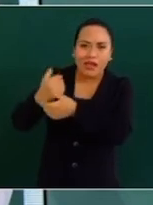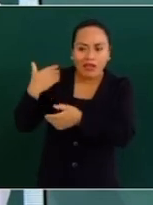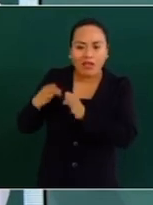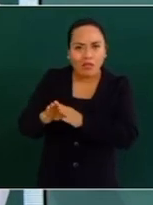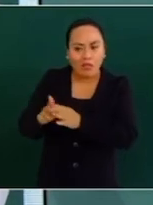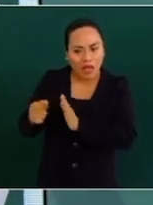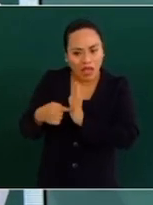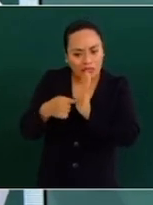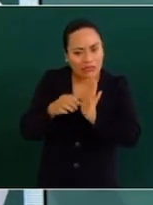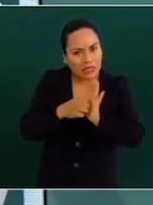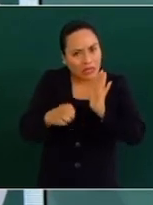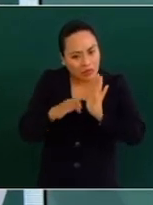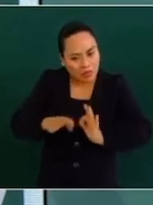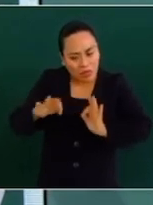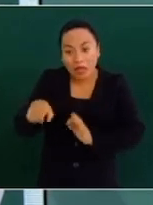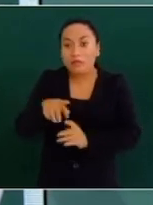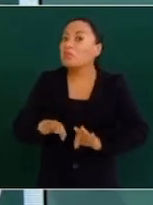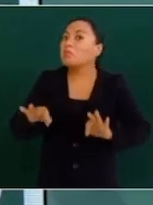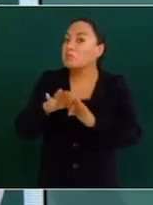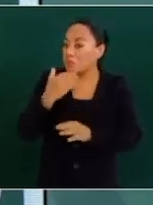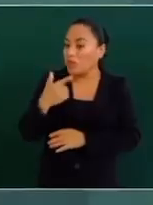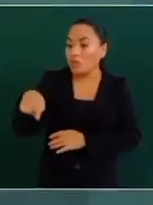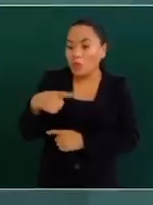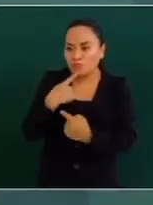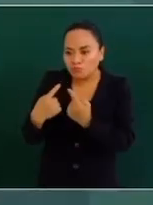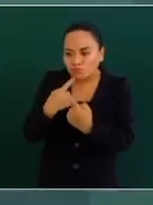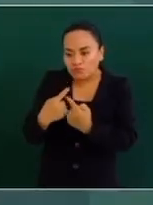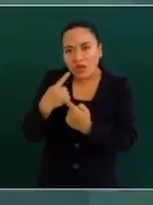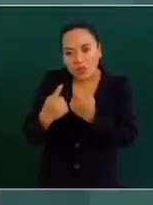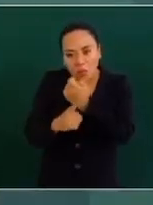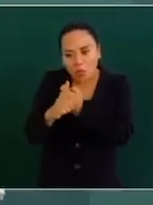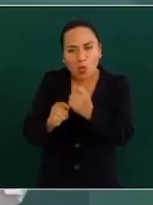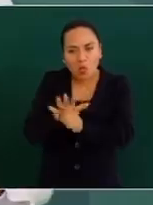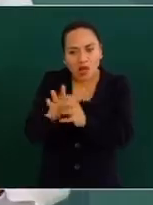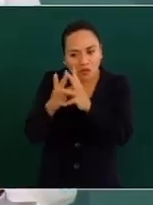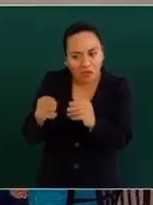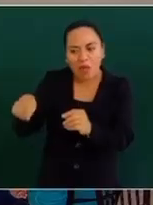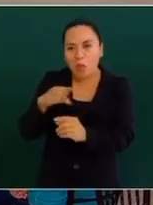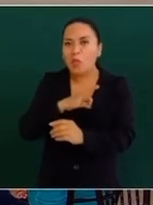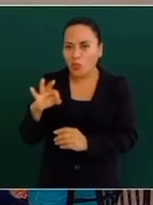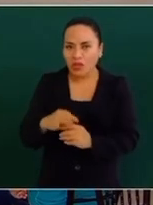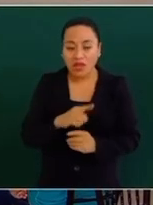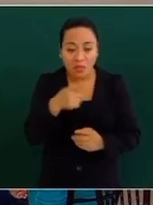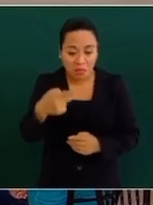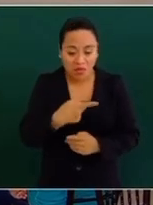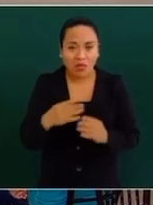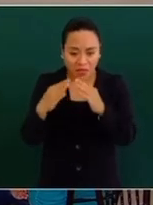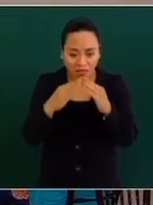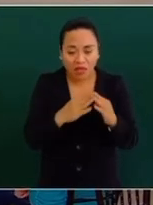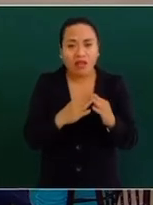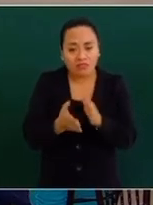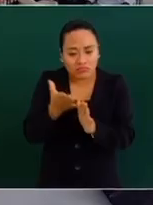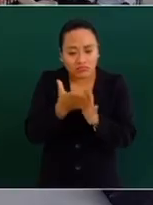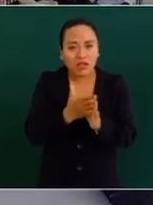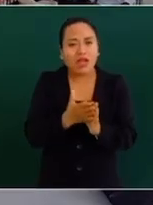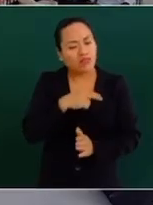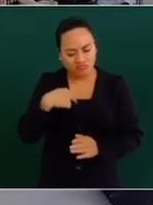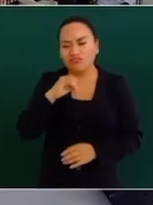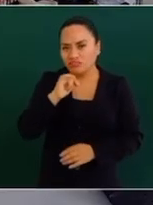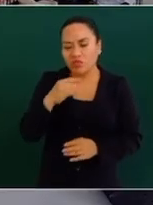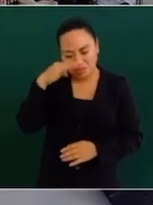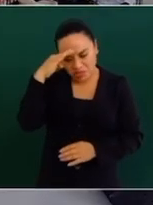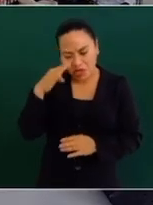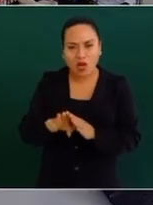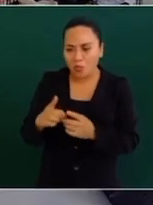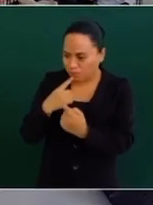Es un ejemplo. Un ejemplo a seguir. Entonces, por lo que estás preguntando sobre las viviendas, vamos a buscar la forma. No, pues es un ejemplo mundial.